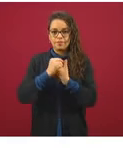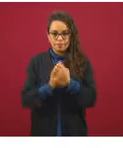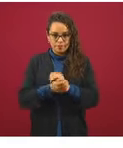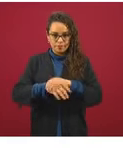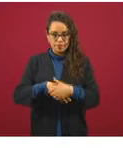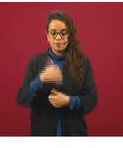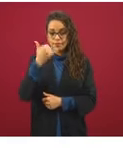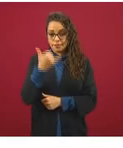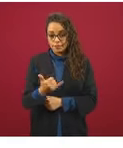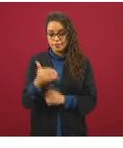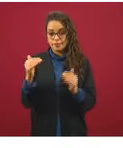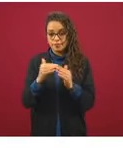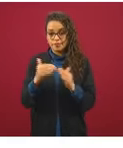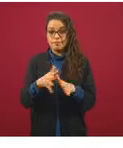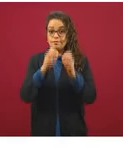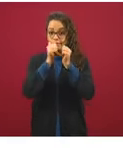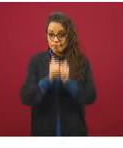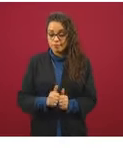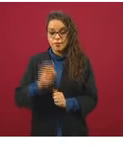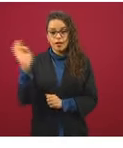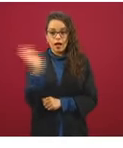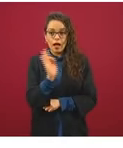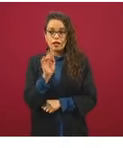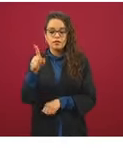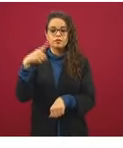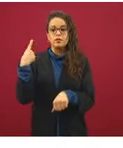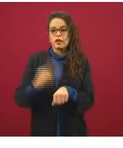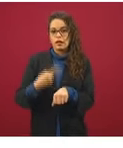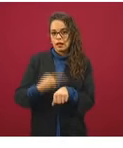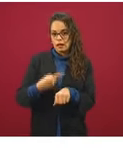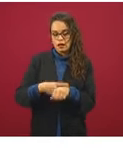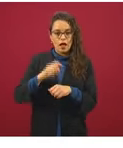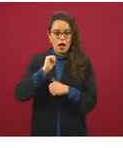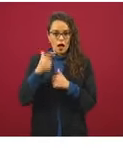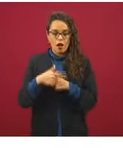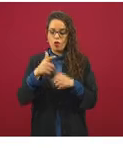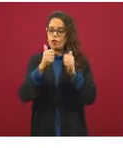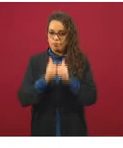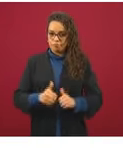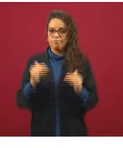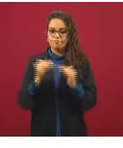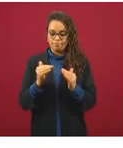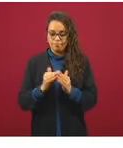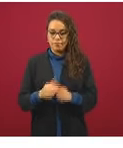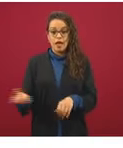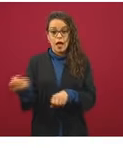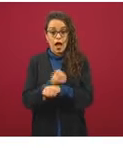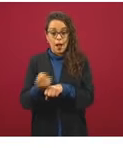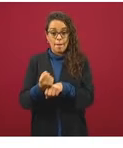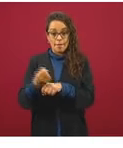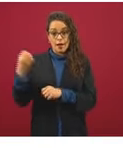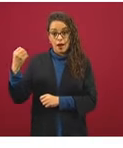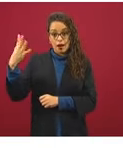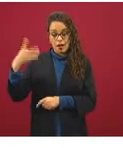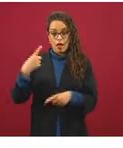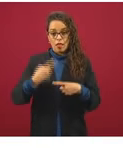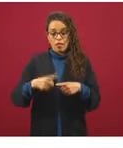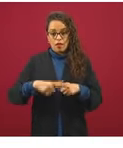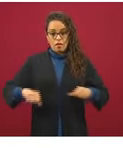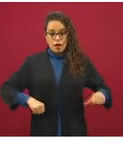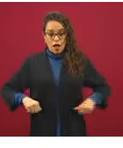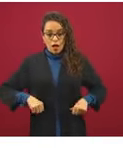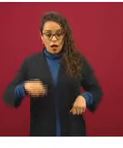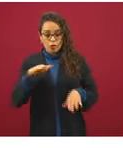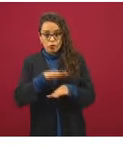quedarse en casa si uno está enfermo. El semáforo amarillo es en donde las actividades laborales tienen un